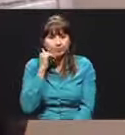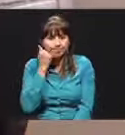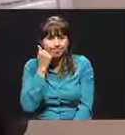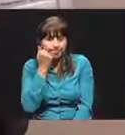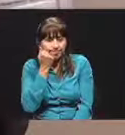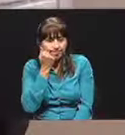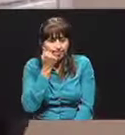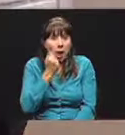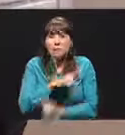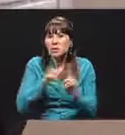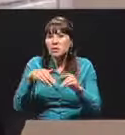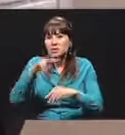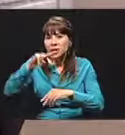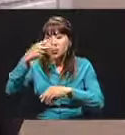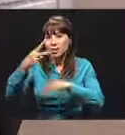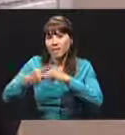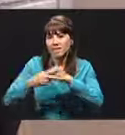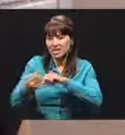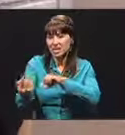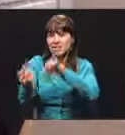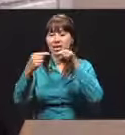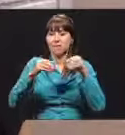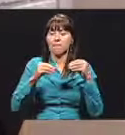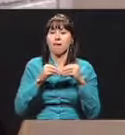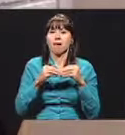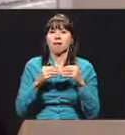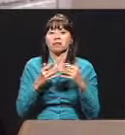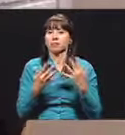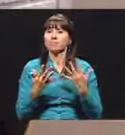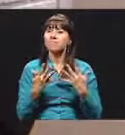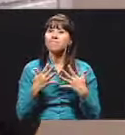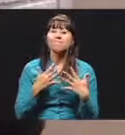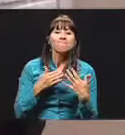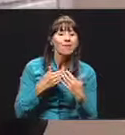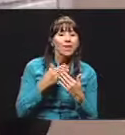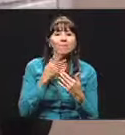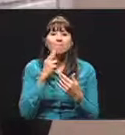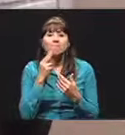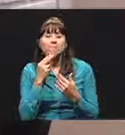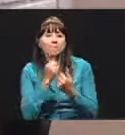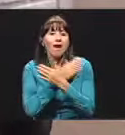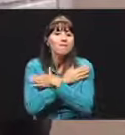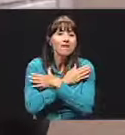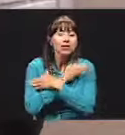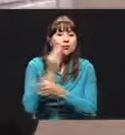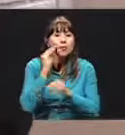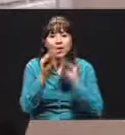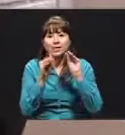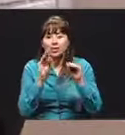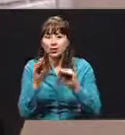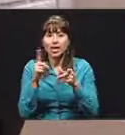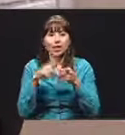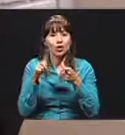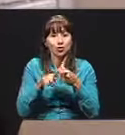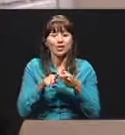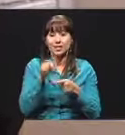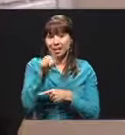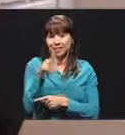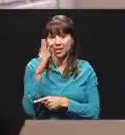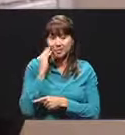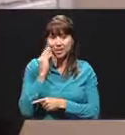y muy, ¿verdad? Pero ya la segunda vez vienen con cariños, con abrazos, con besos. Entonces esa